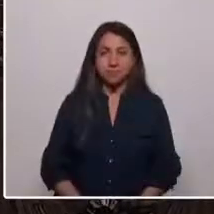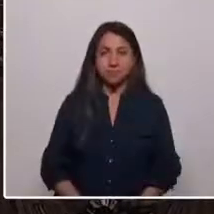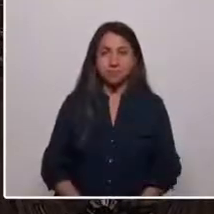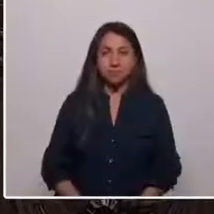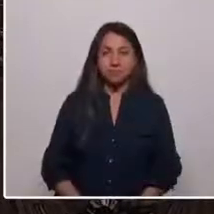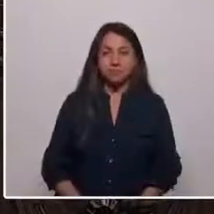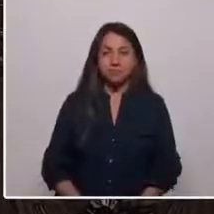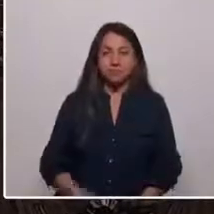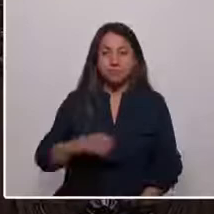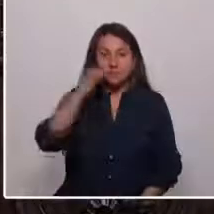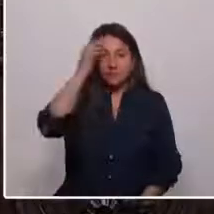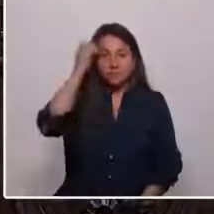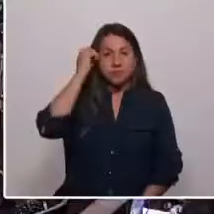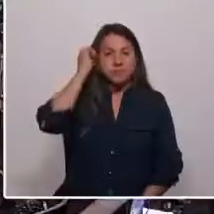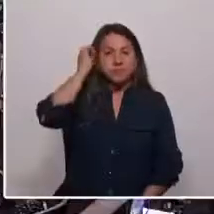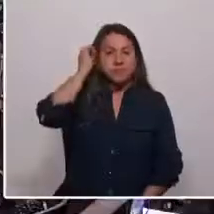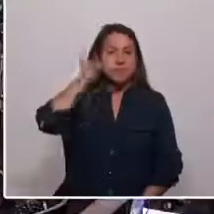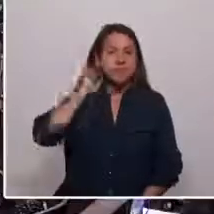Aplausos Aplausos Aplausos Aplausos Aplausos